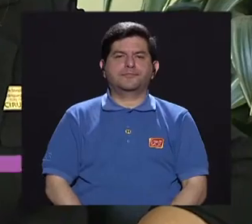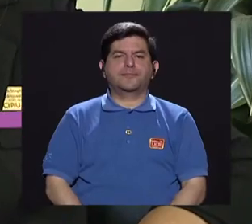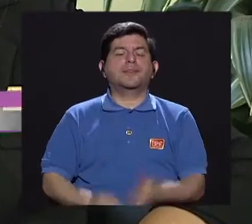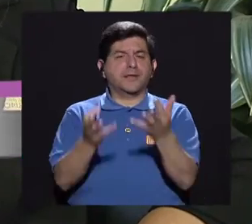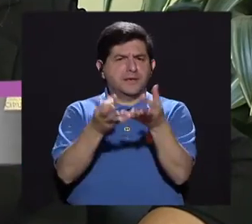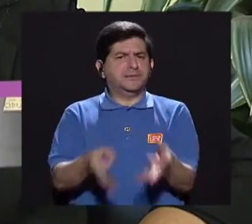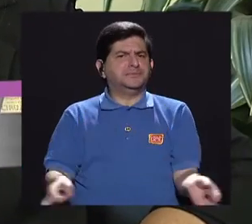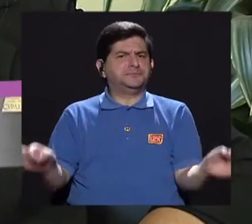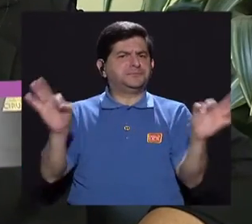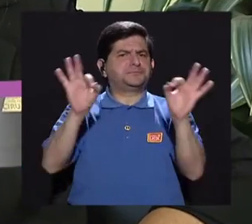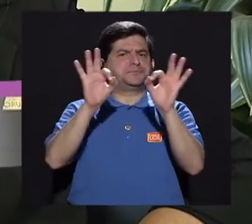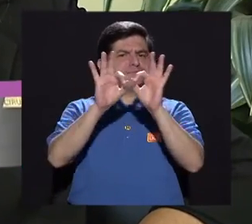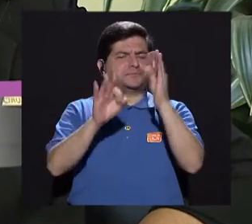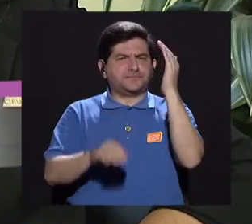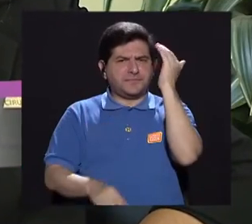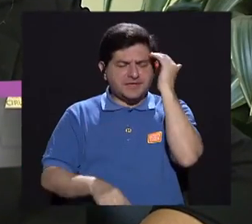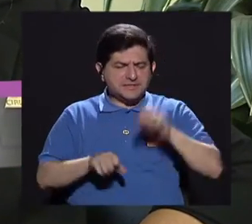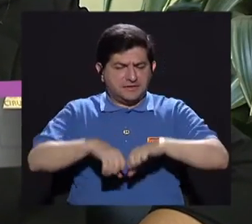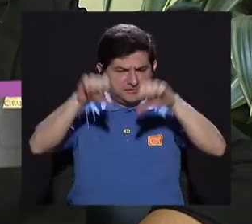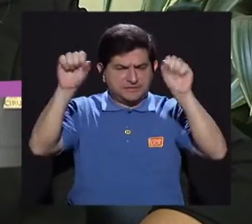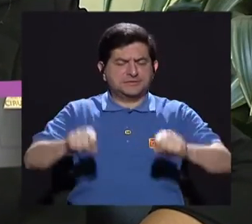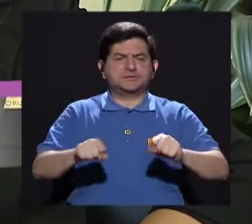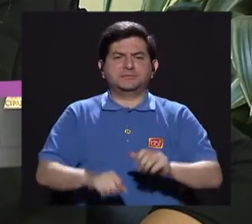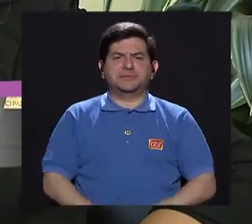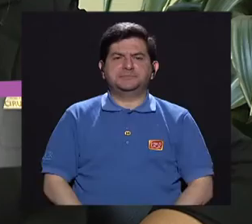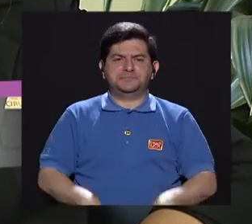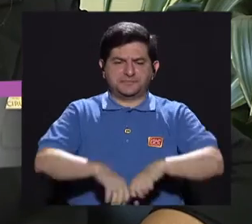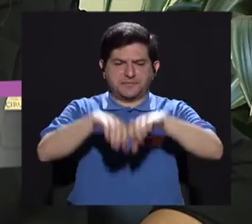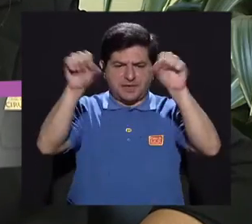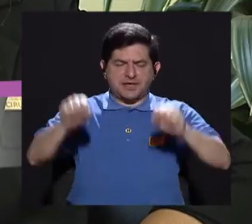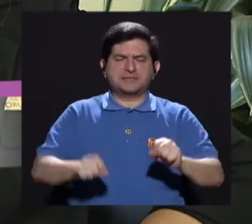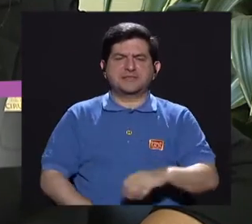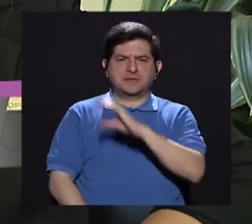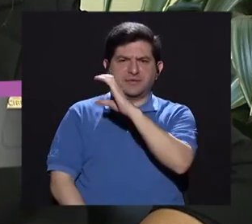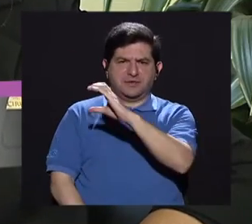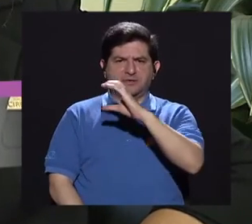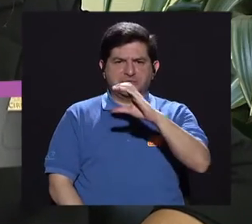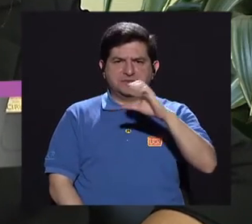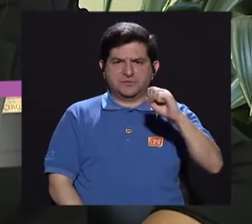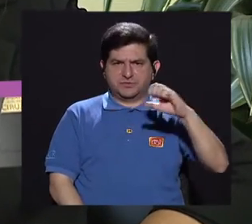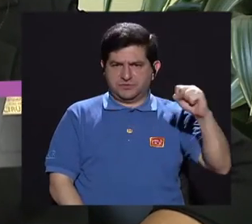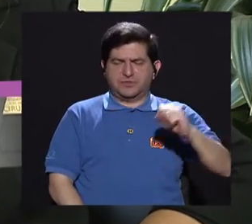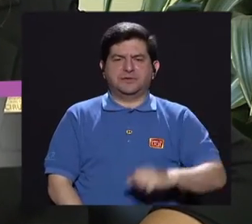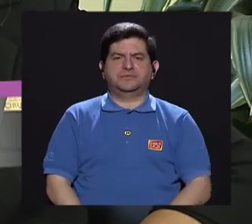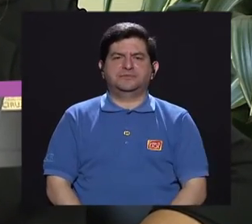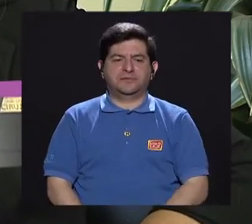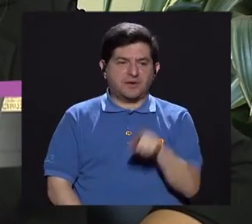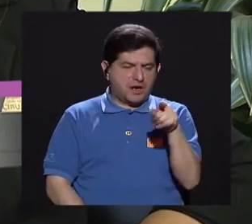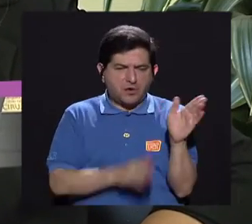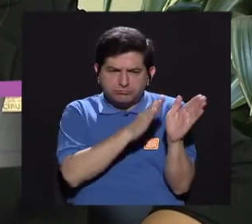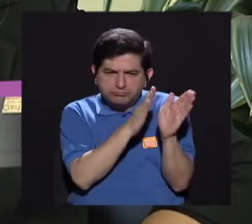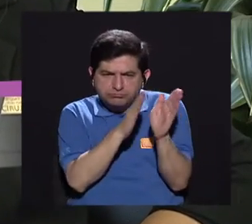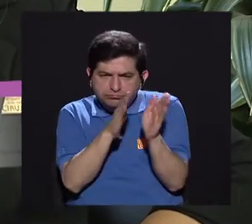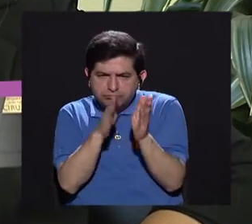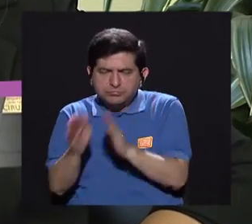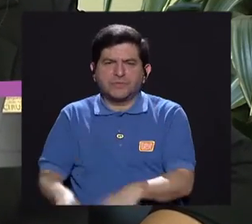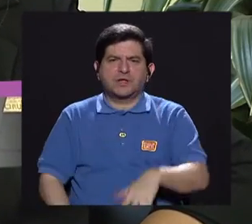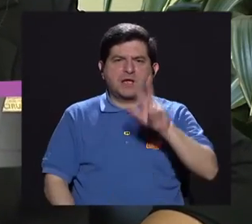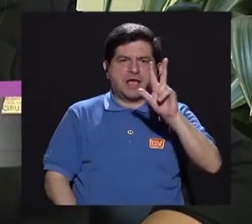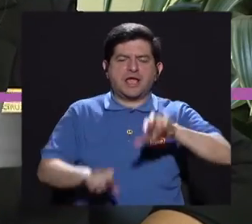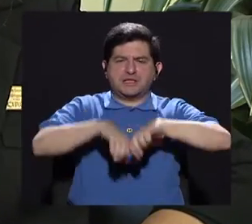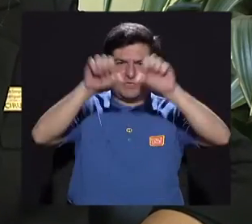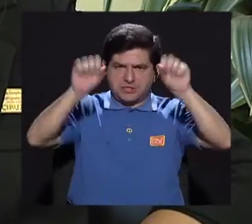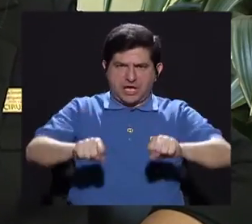Sí, claro. Es muy importante conocer el sistema, ¿verdad? El sistema de la Caja Costarricense de Seguro Social está organizado